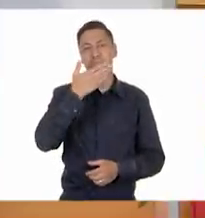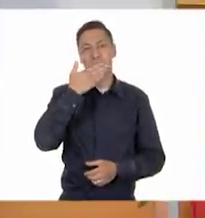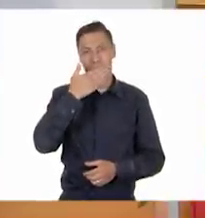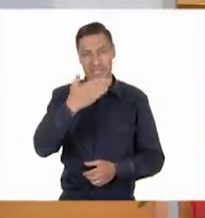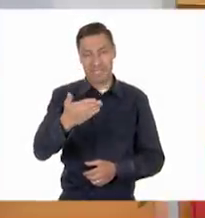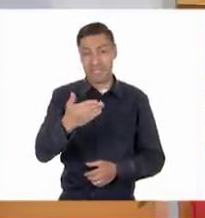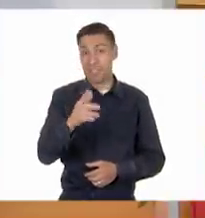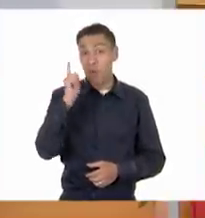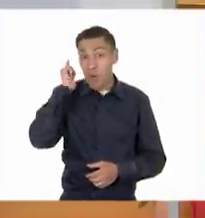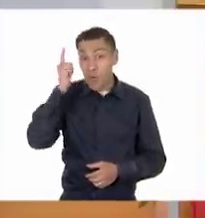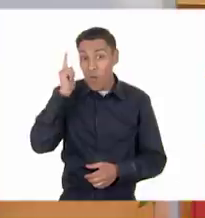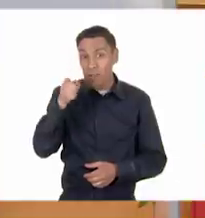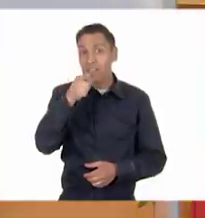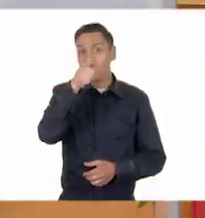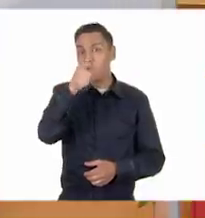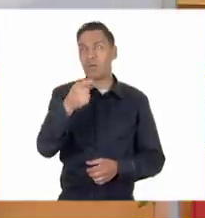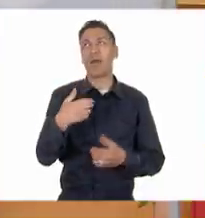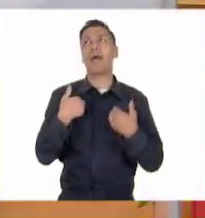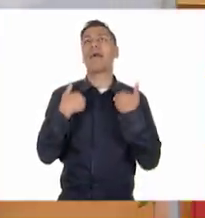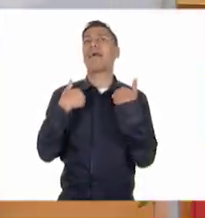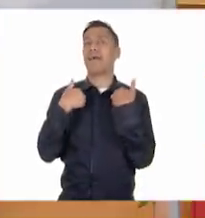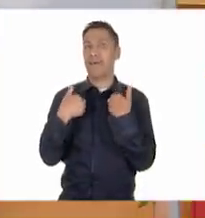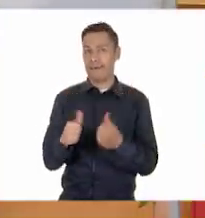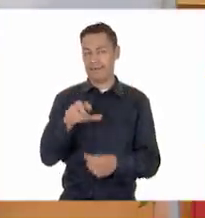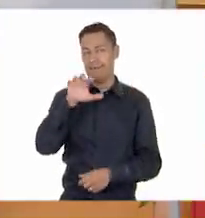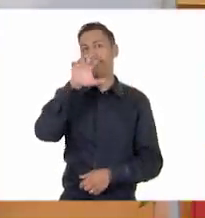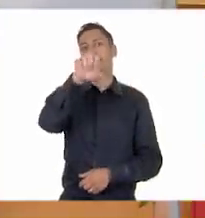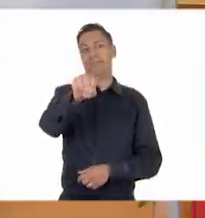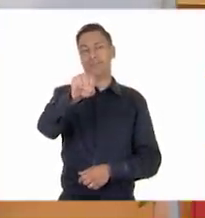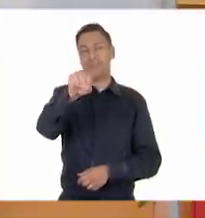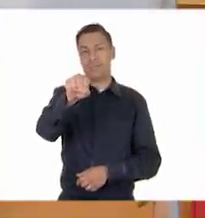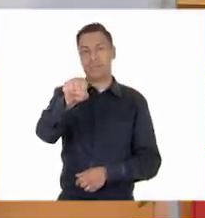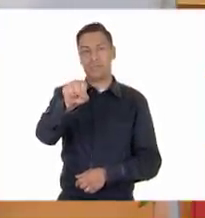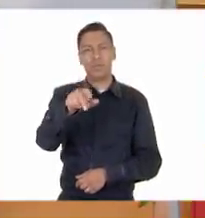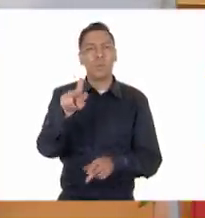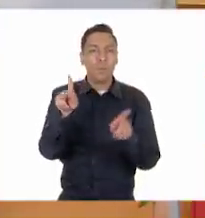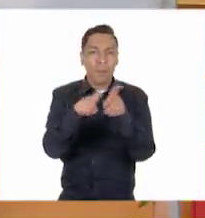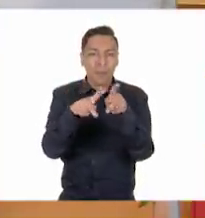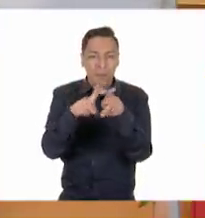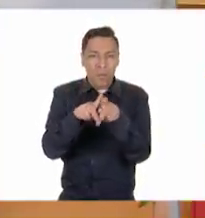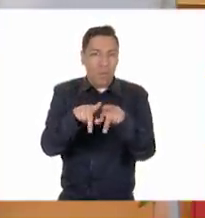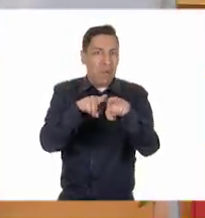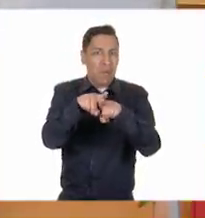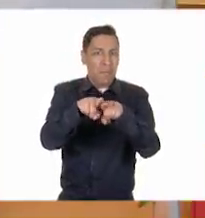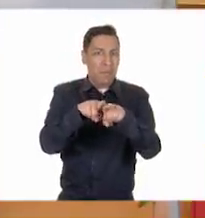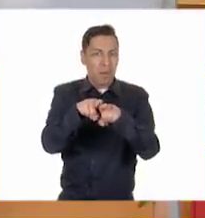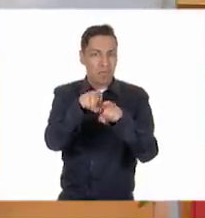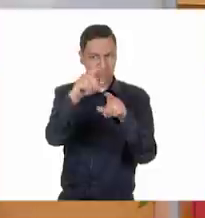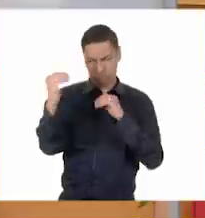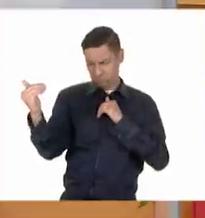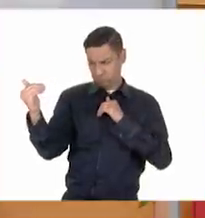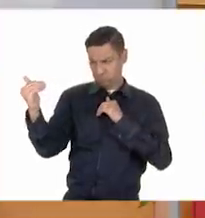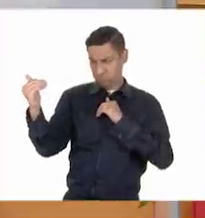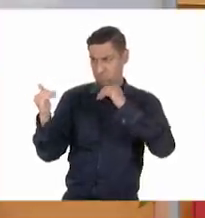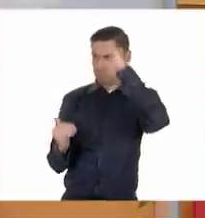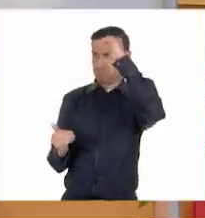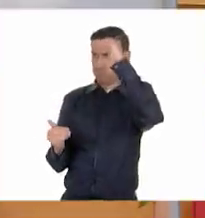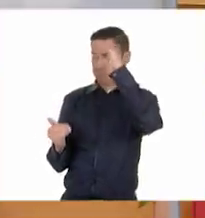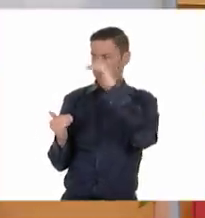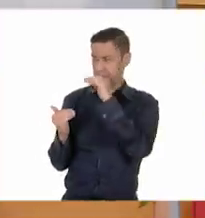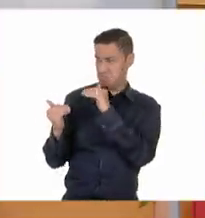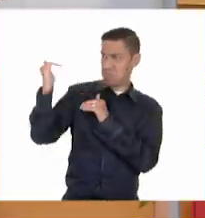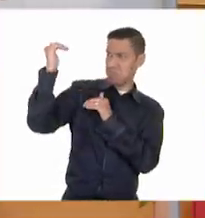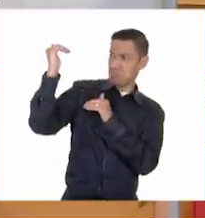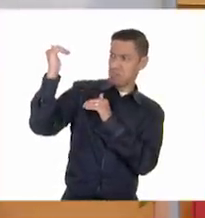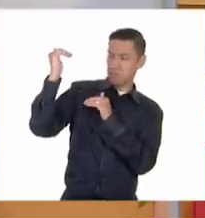Y espero que los alumnos también lo tomen en consideración. Seguramente si han estado cerca de sus primos, sus hermanos, se dan cuenta que todos tienen el